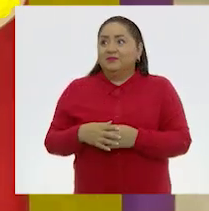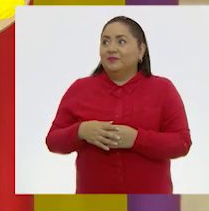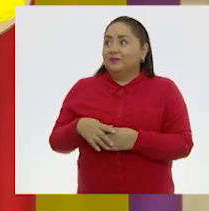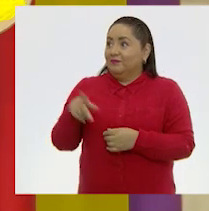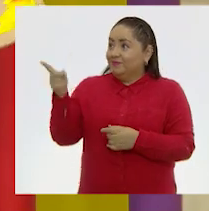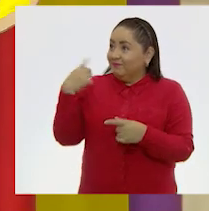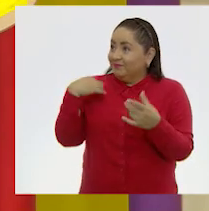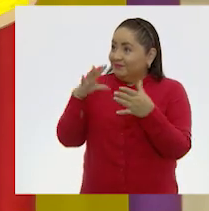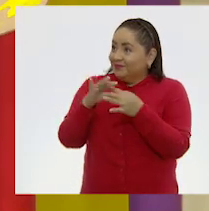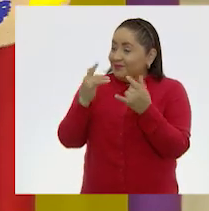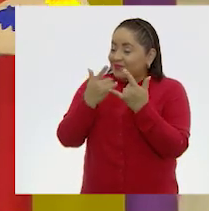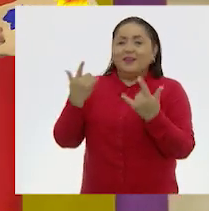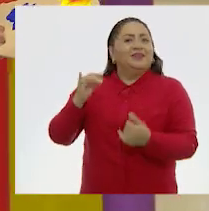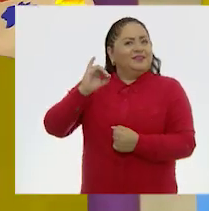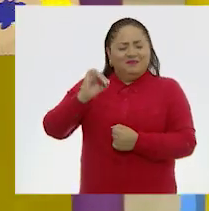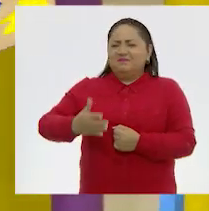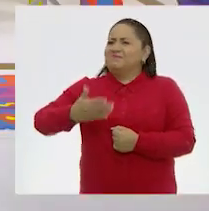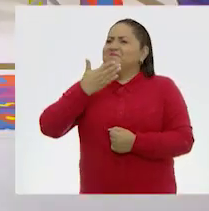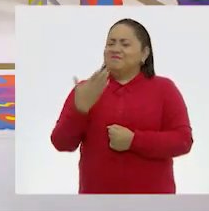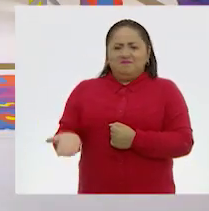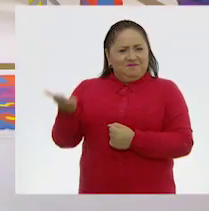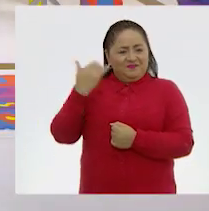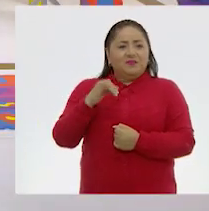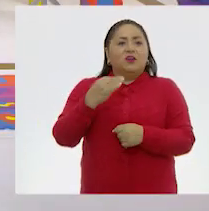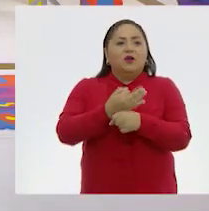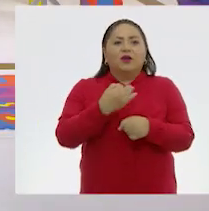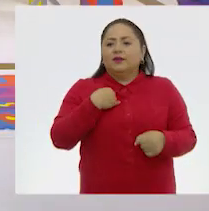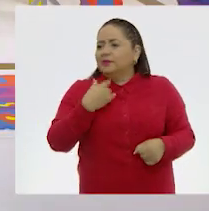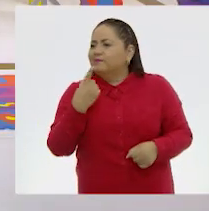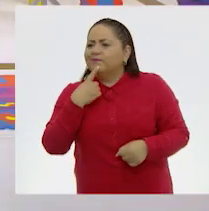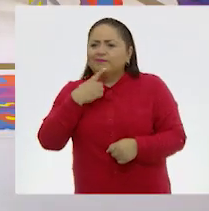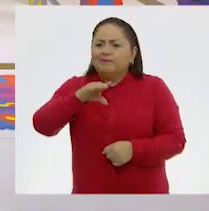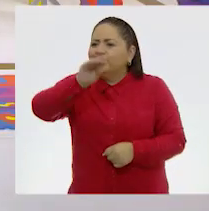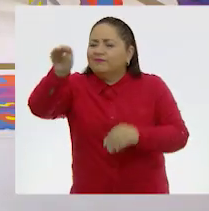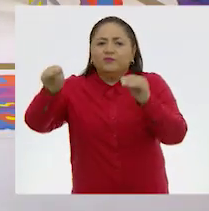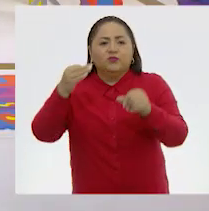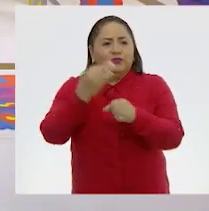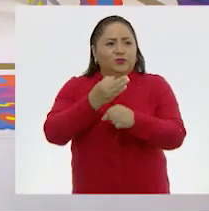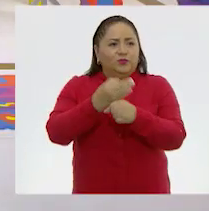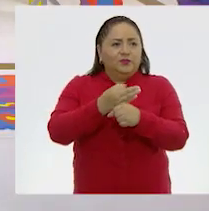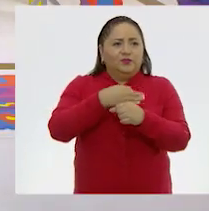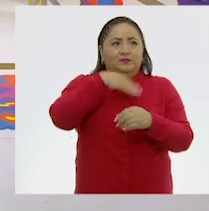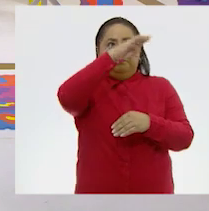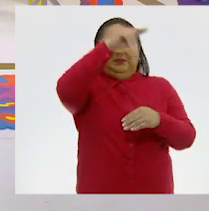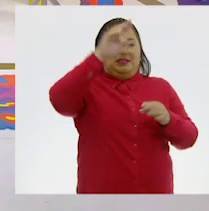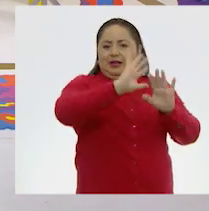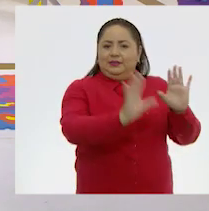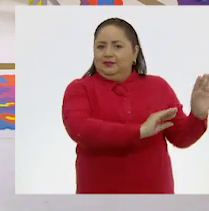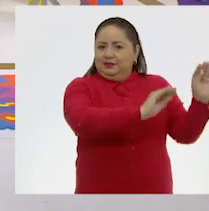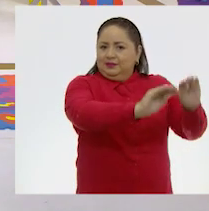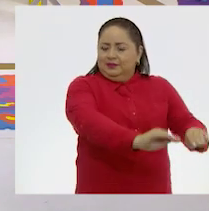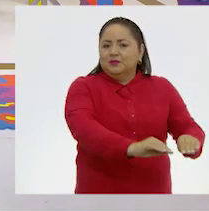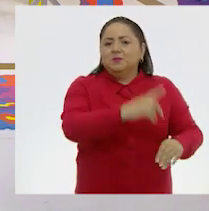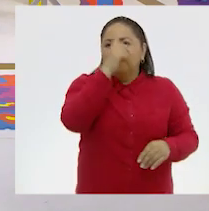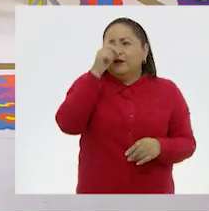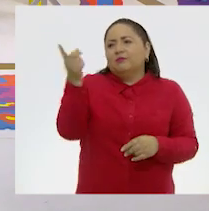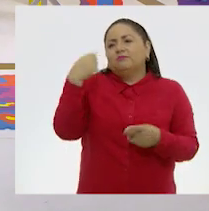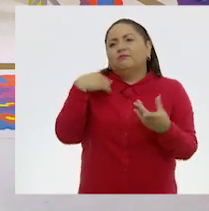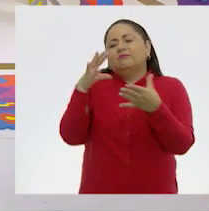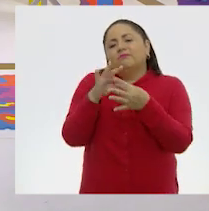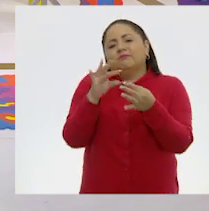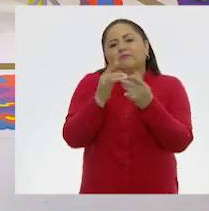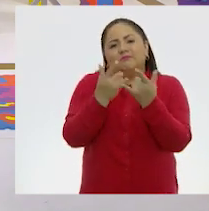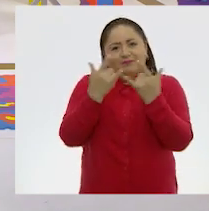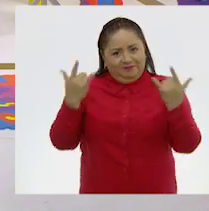un cuento? Sí. ¡Perfecto! Sí. Mira, lo dejé por aquí. Entonces yo voy a dejar de pintar para que usted nos